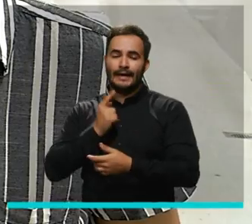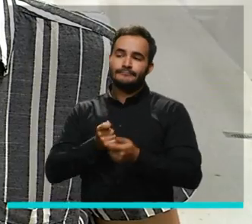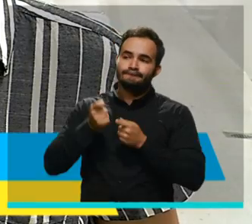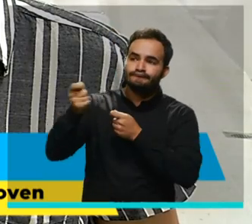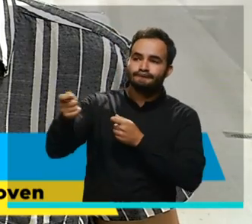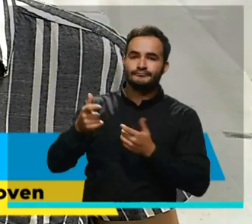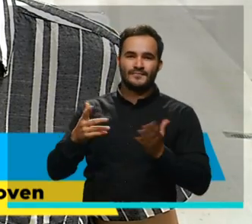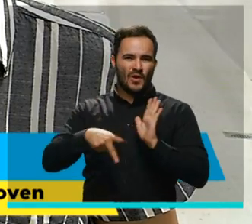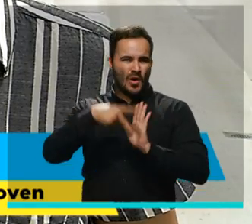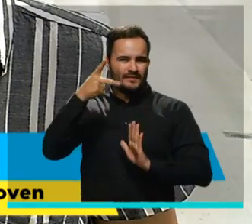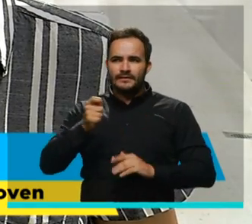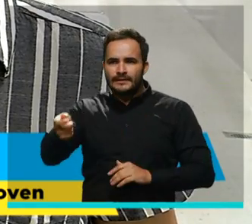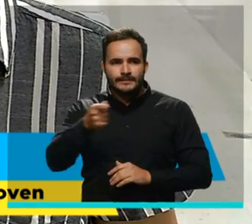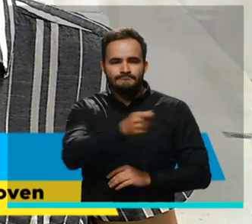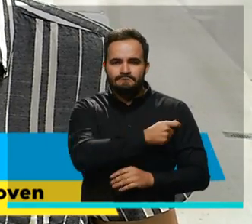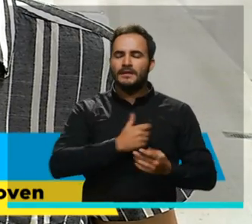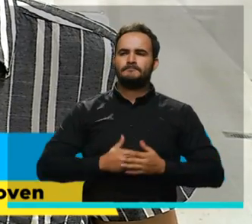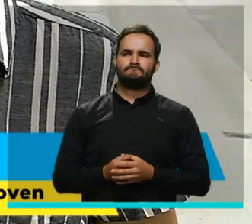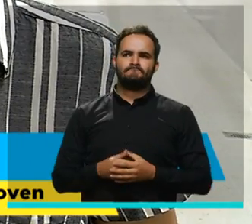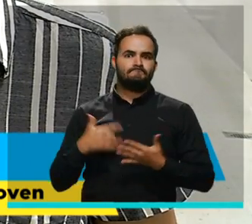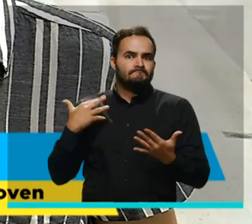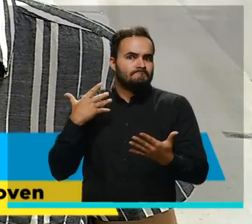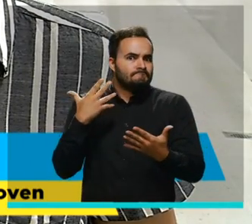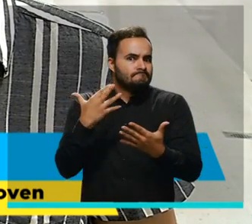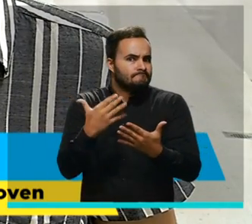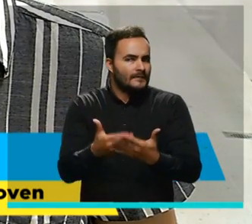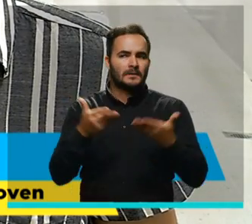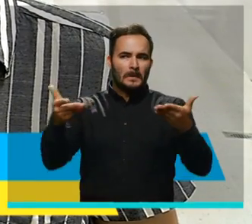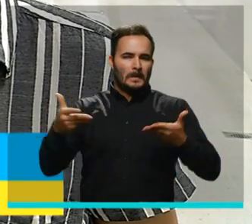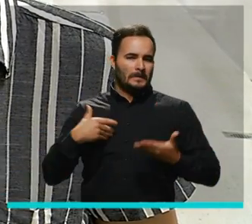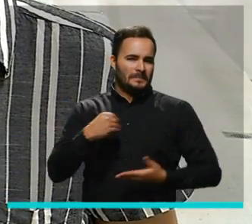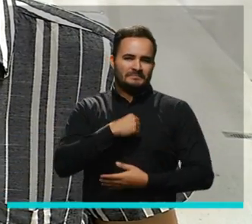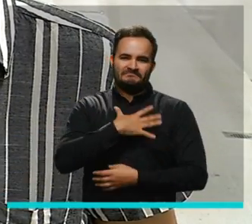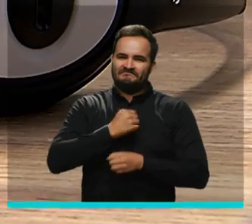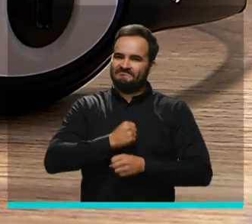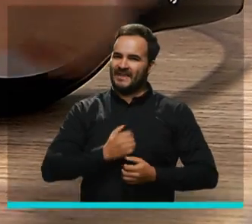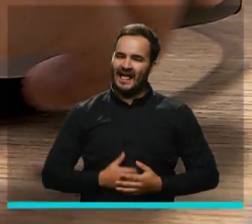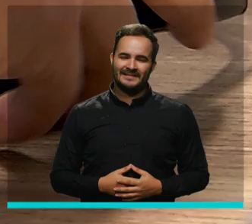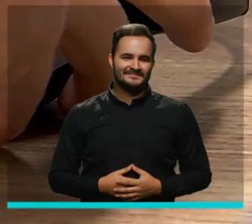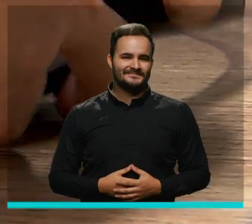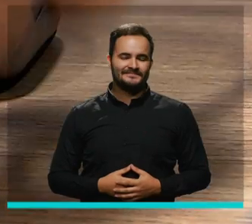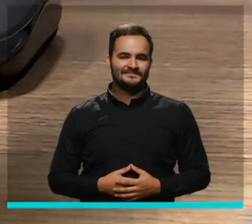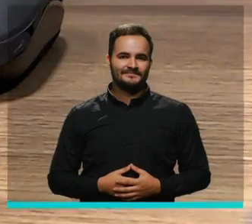posibles, pero ninguno de ellos me dio empleo.